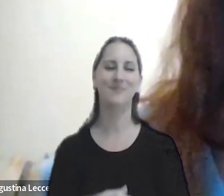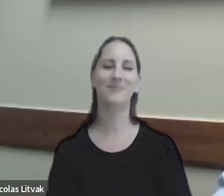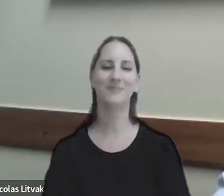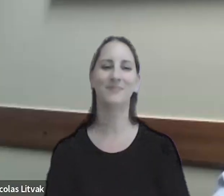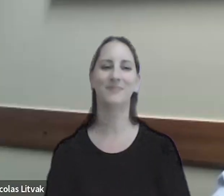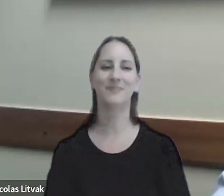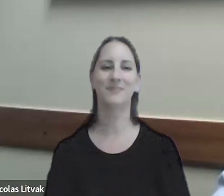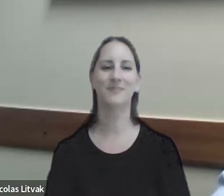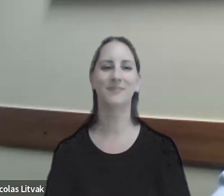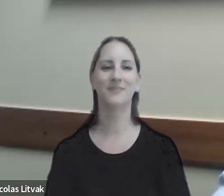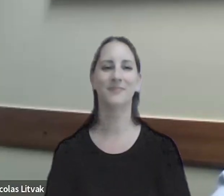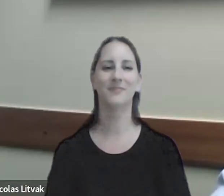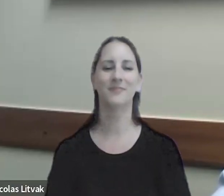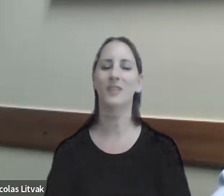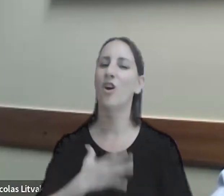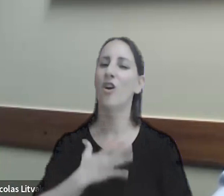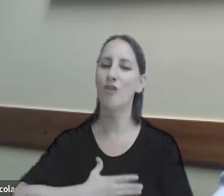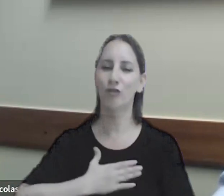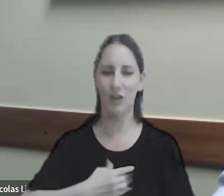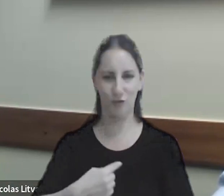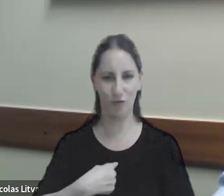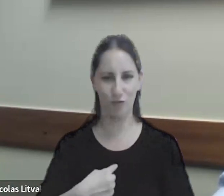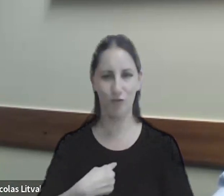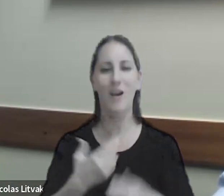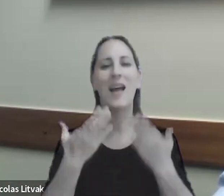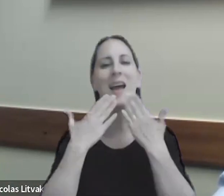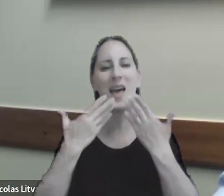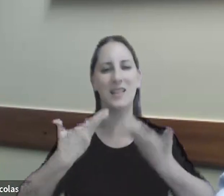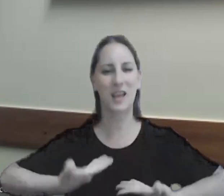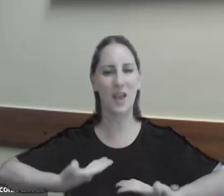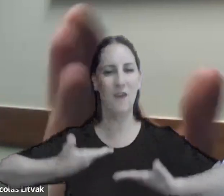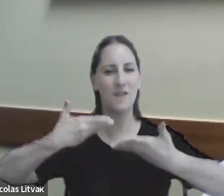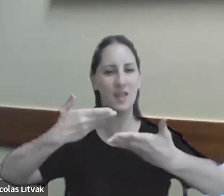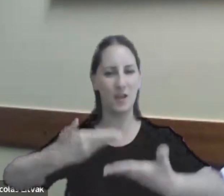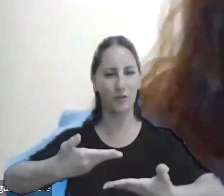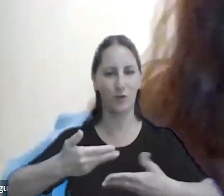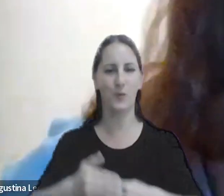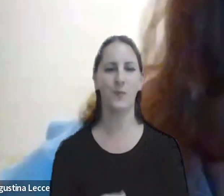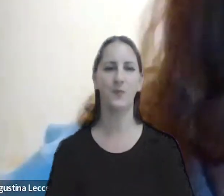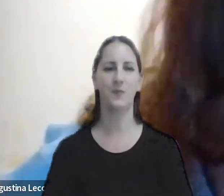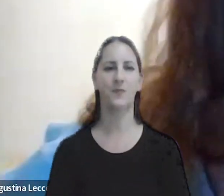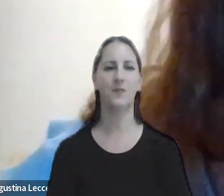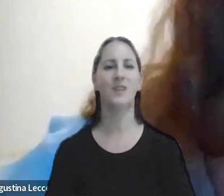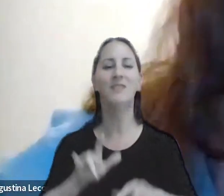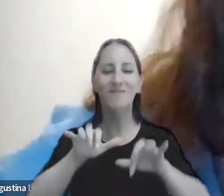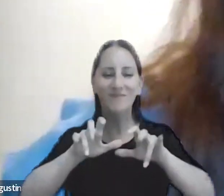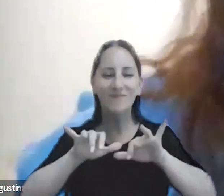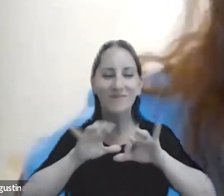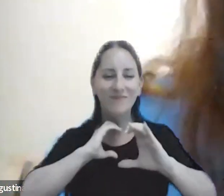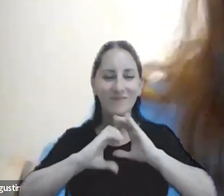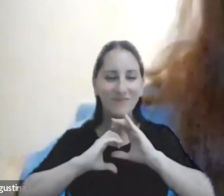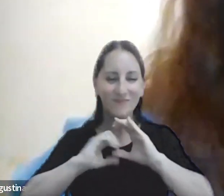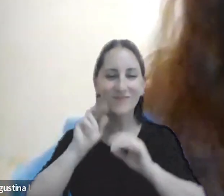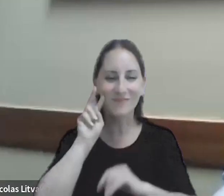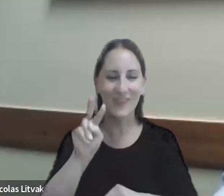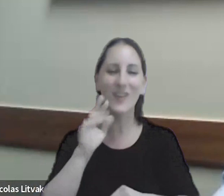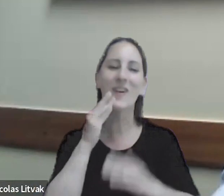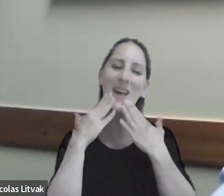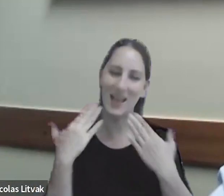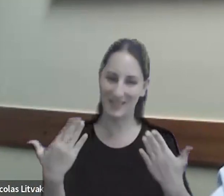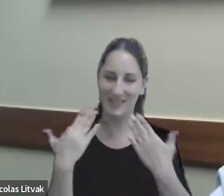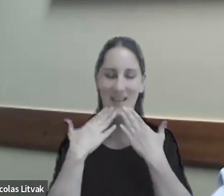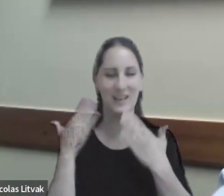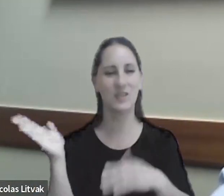bueno el placer es mío gracias por la invitación y sí veo acá los mensajes así que gracias a todos